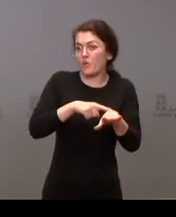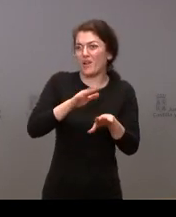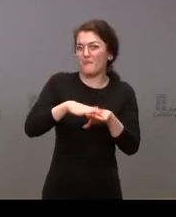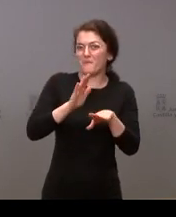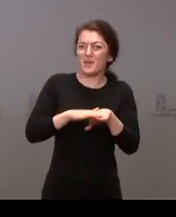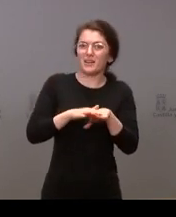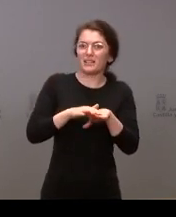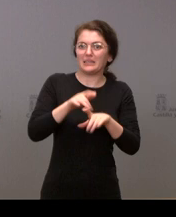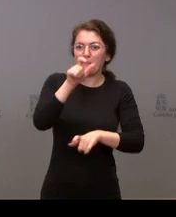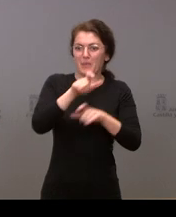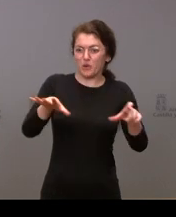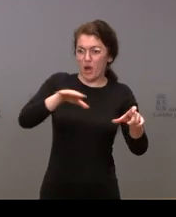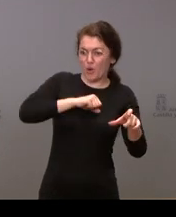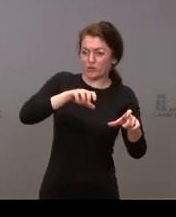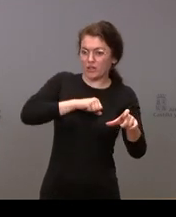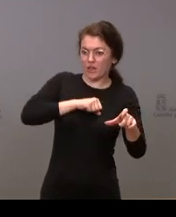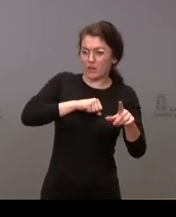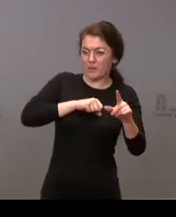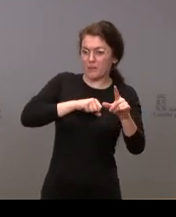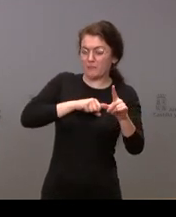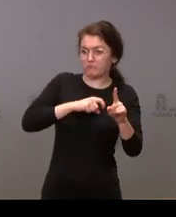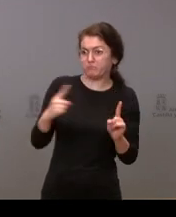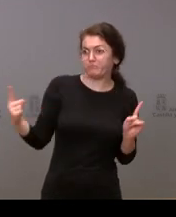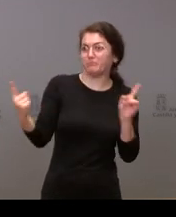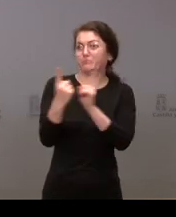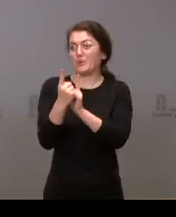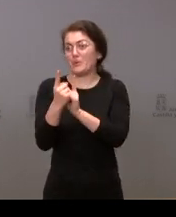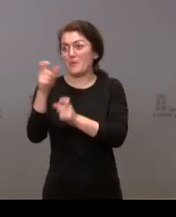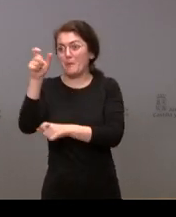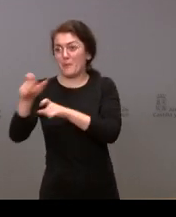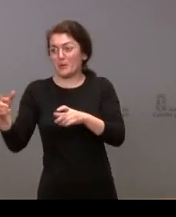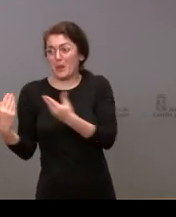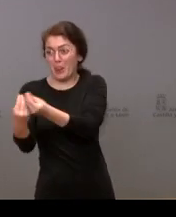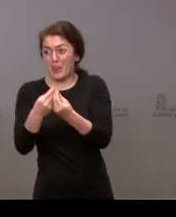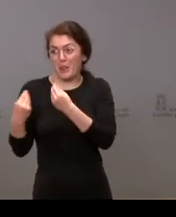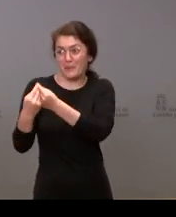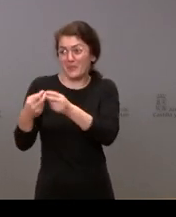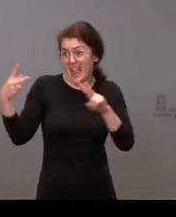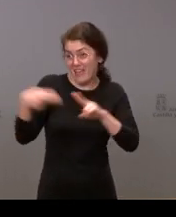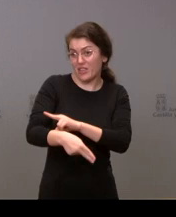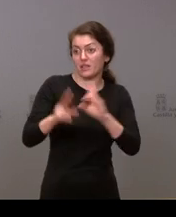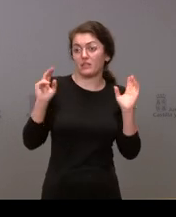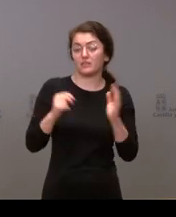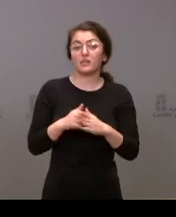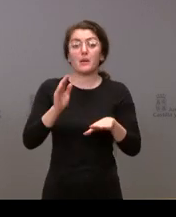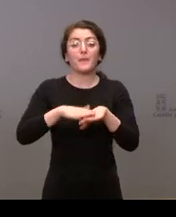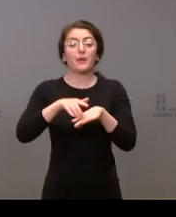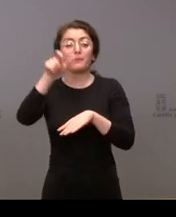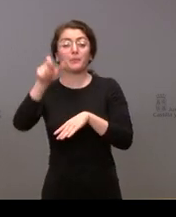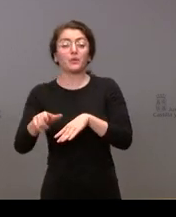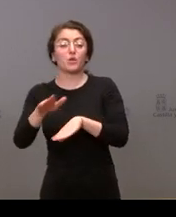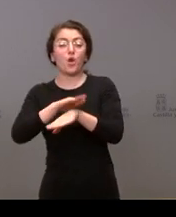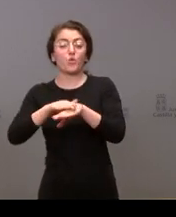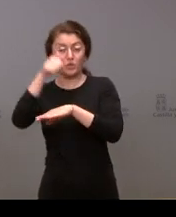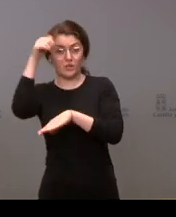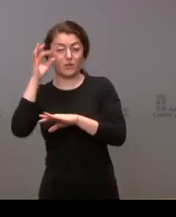contagiada pueda coincidir con la de mayor aglomeración y para el consejero de sanidad